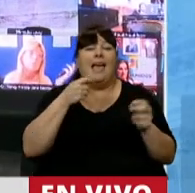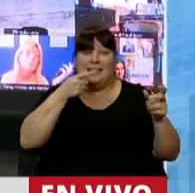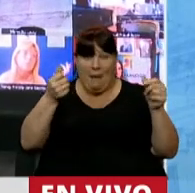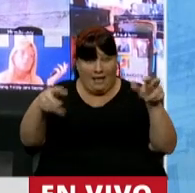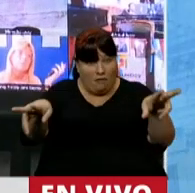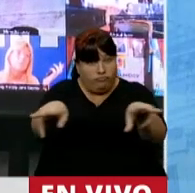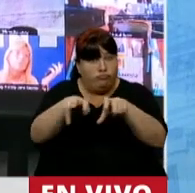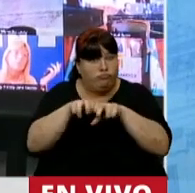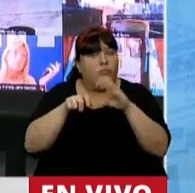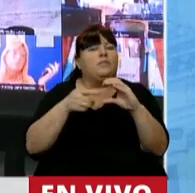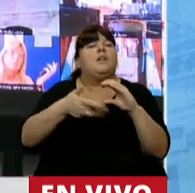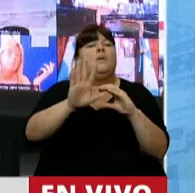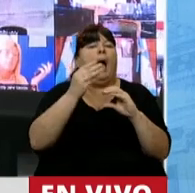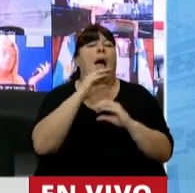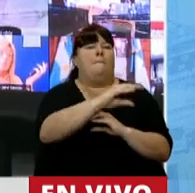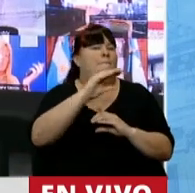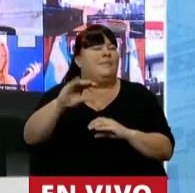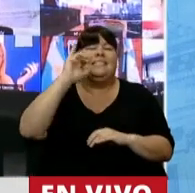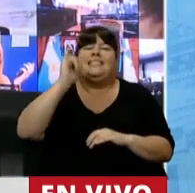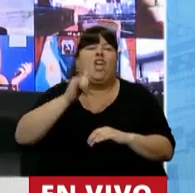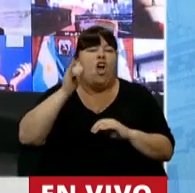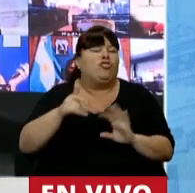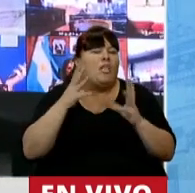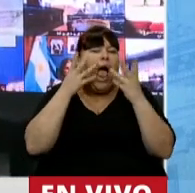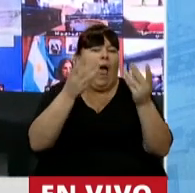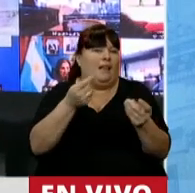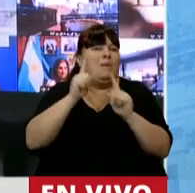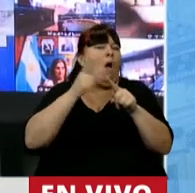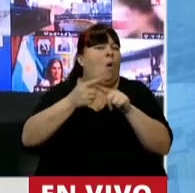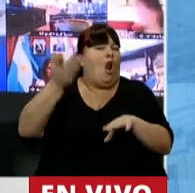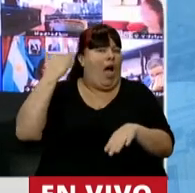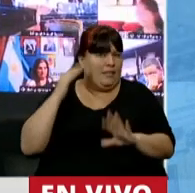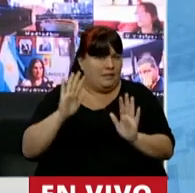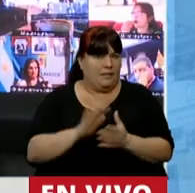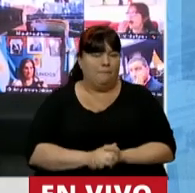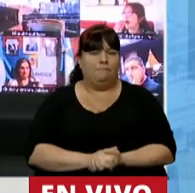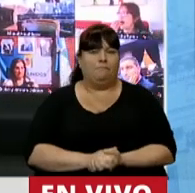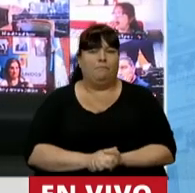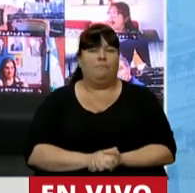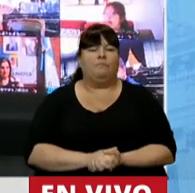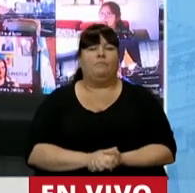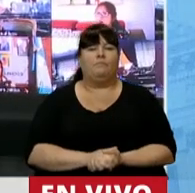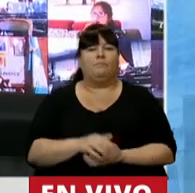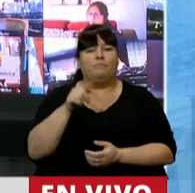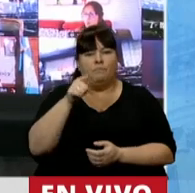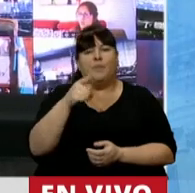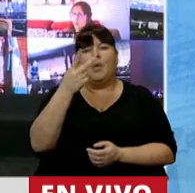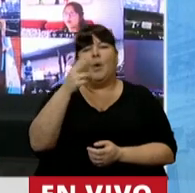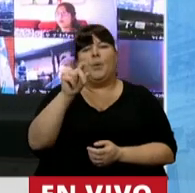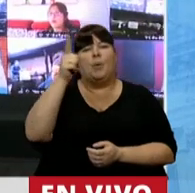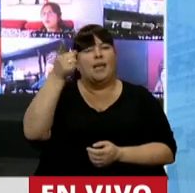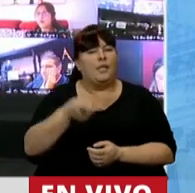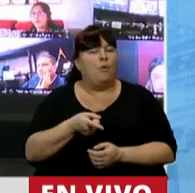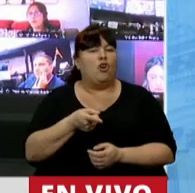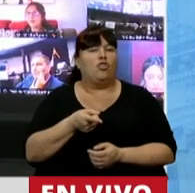recauden se destinen a fines absolutamente establecidos. Hay allí un 20%